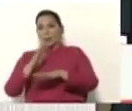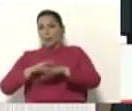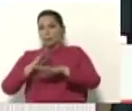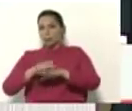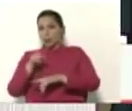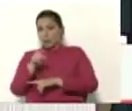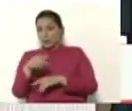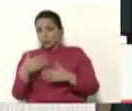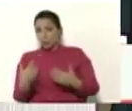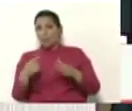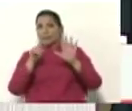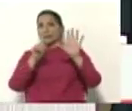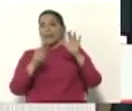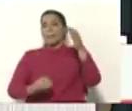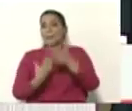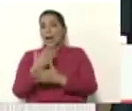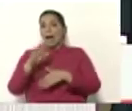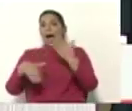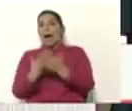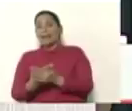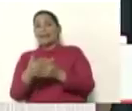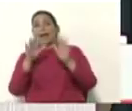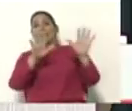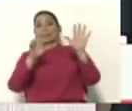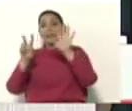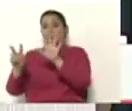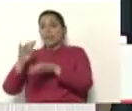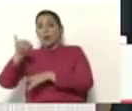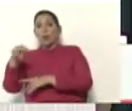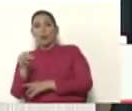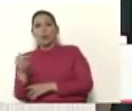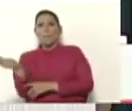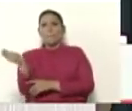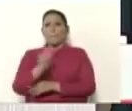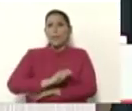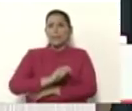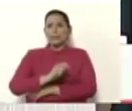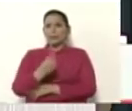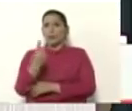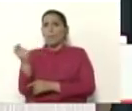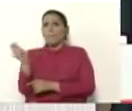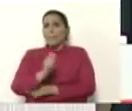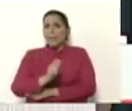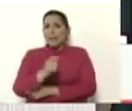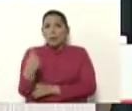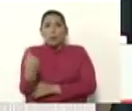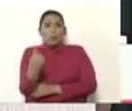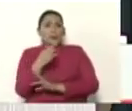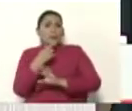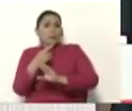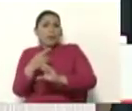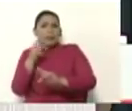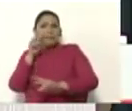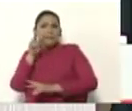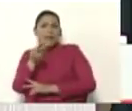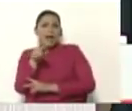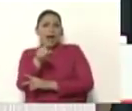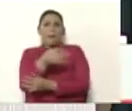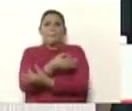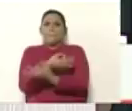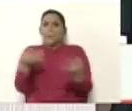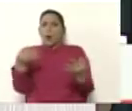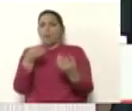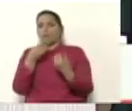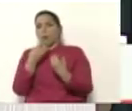y del 6 de mayo al 17 de junio ha pasado más de un mes y la única respuesta que ustedes dieron es que eso estaba perfectamente bien